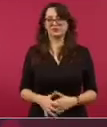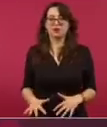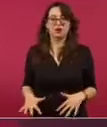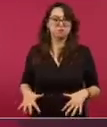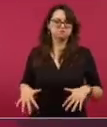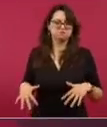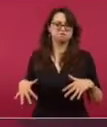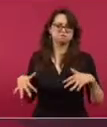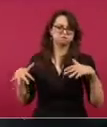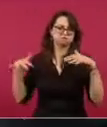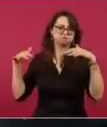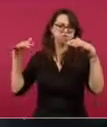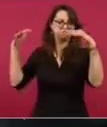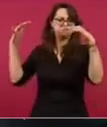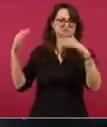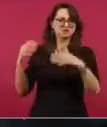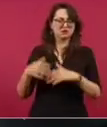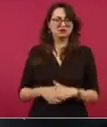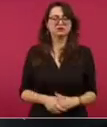inundaciones.